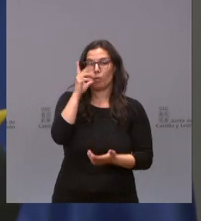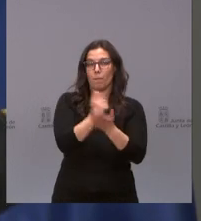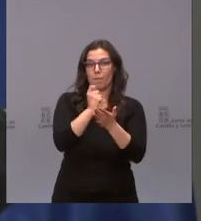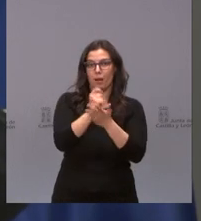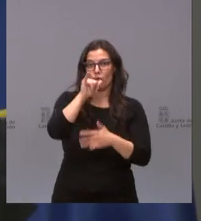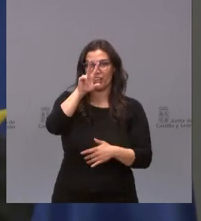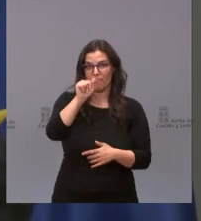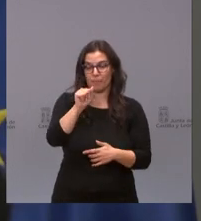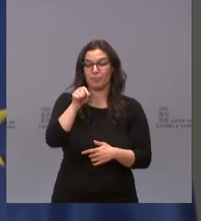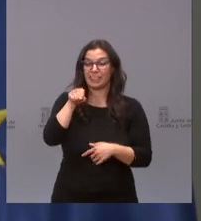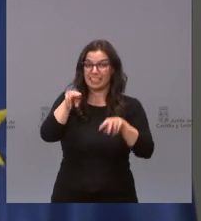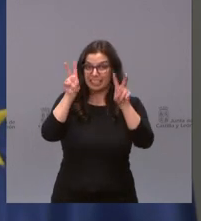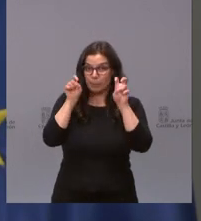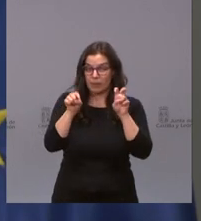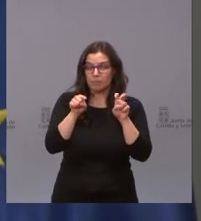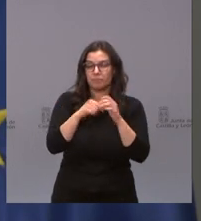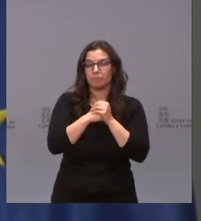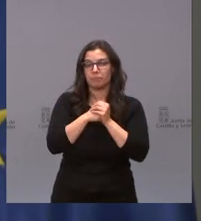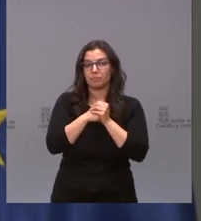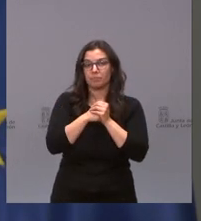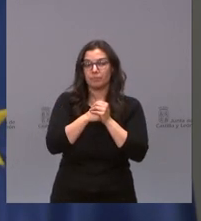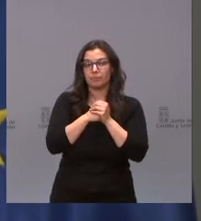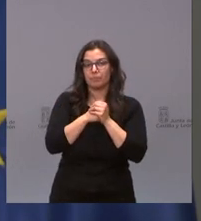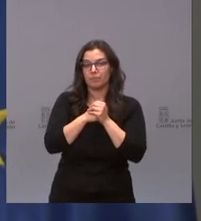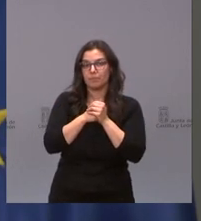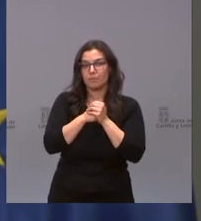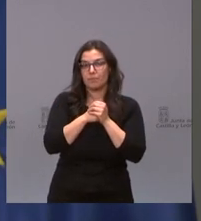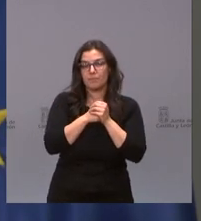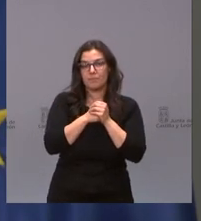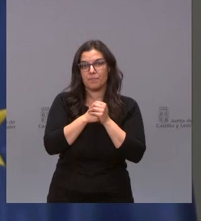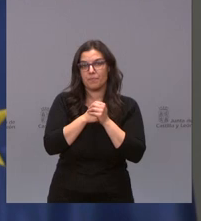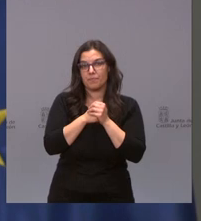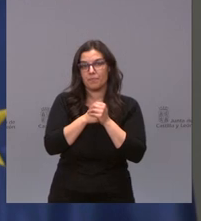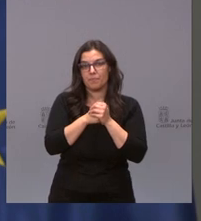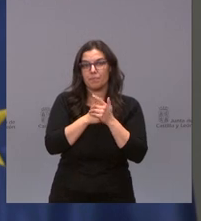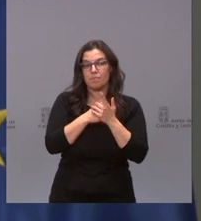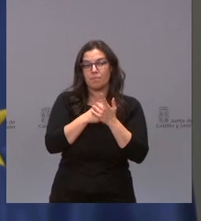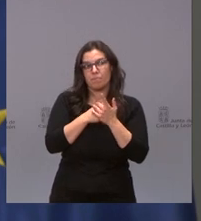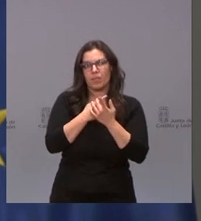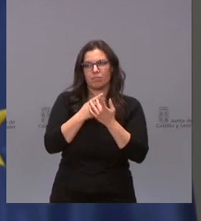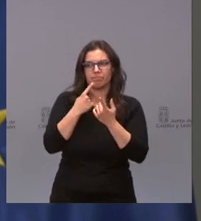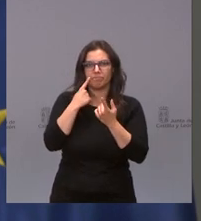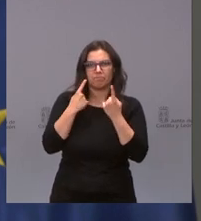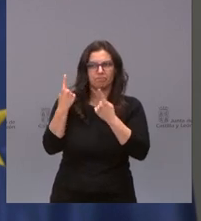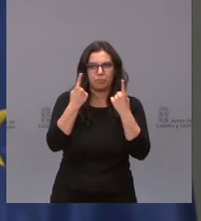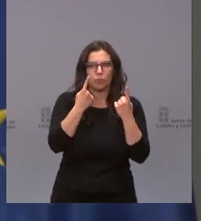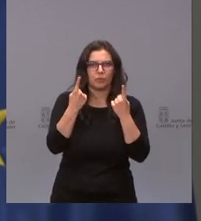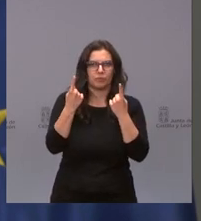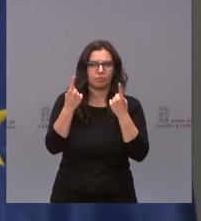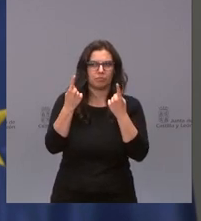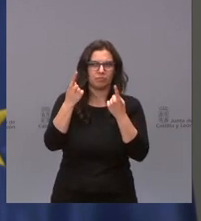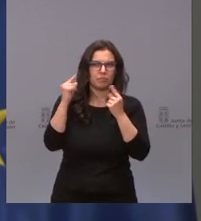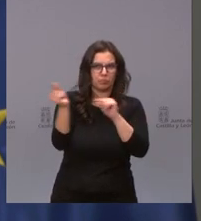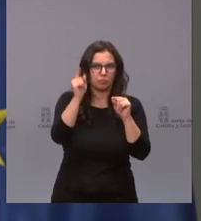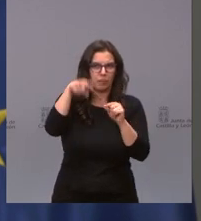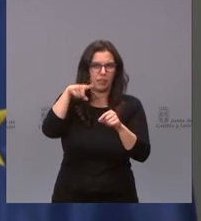Y al respecto de este asunto y de algunas cosas que se han comentado, se han comentado también en las Cortes de Castilla y